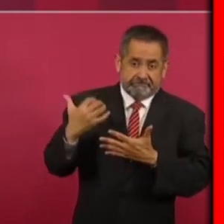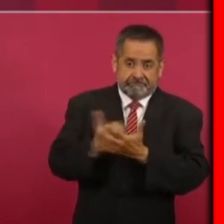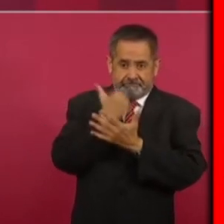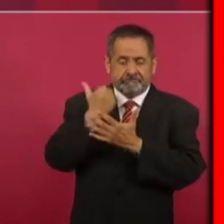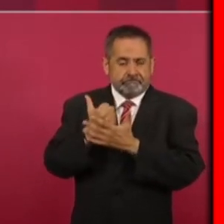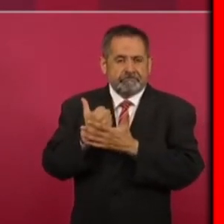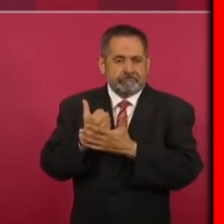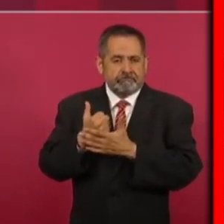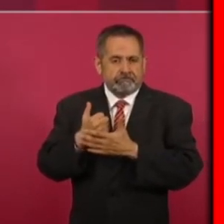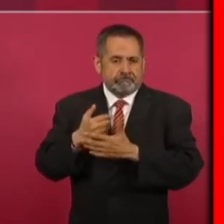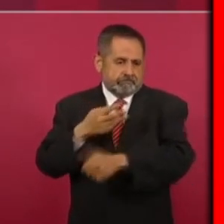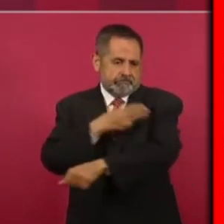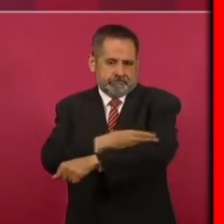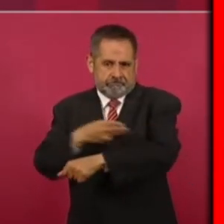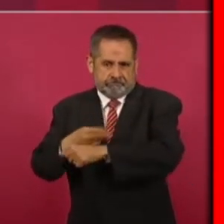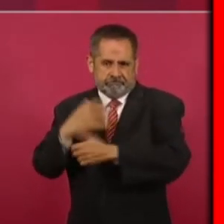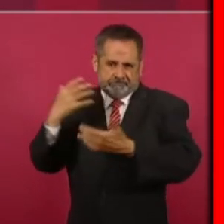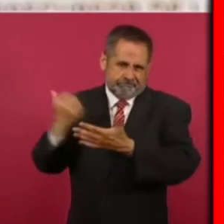revolucionario maderista